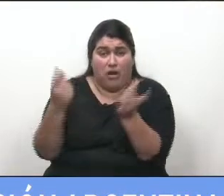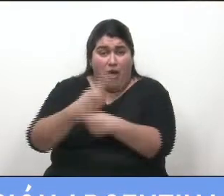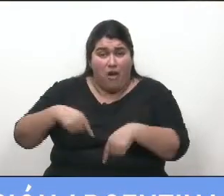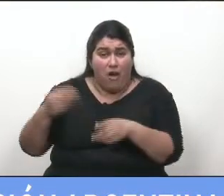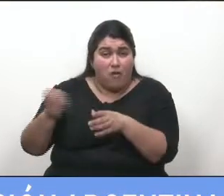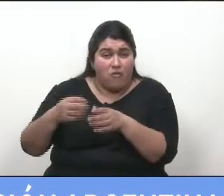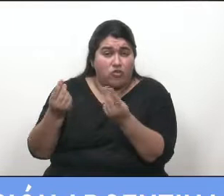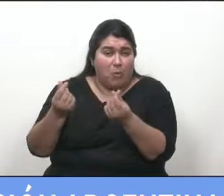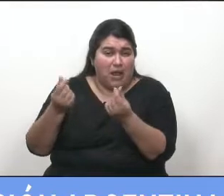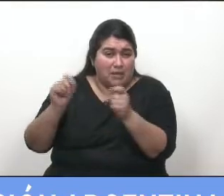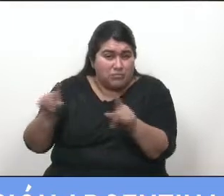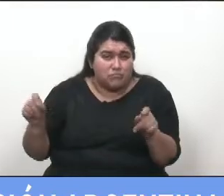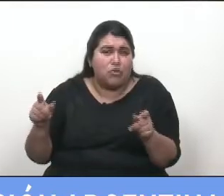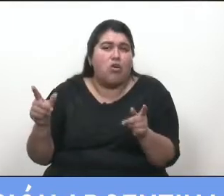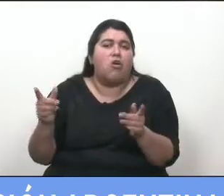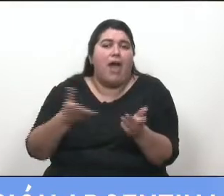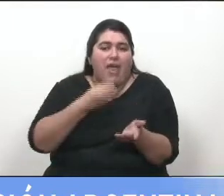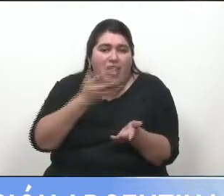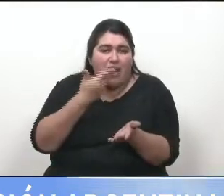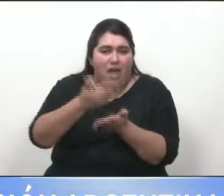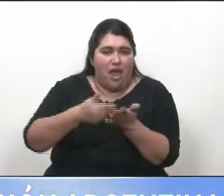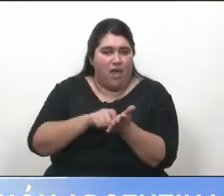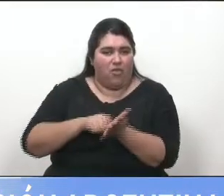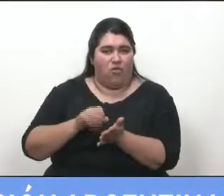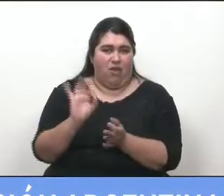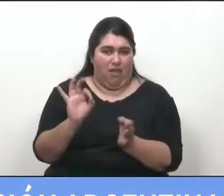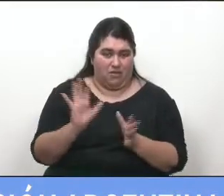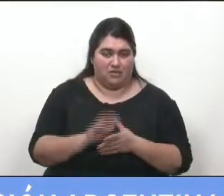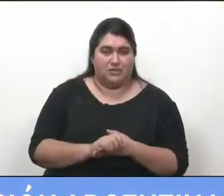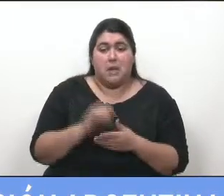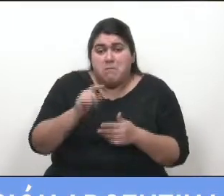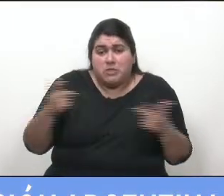Justamente lo que restablece el proyecto de ley que estamos tratando.